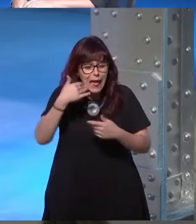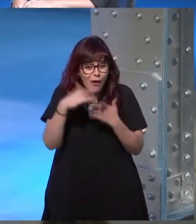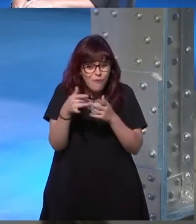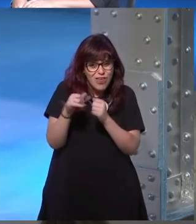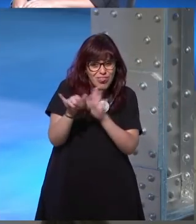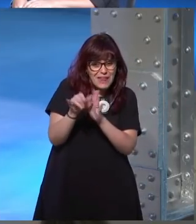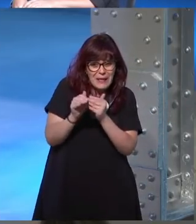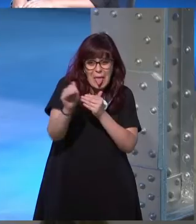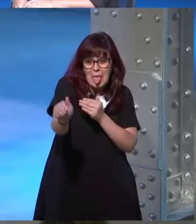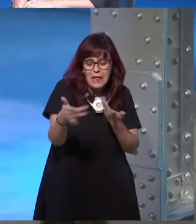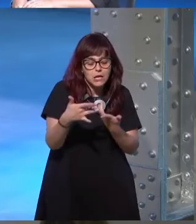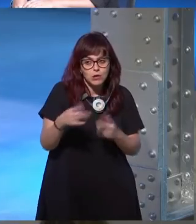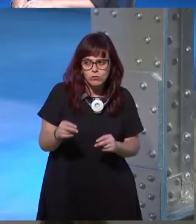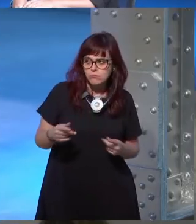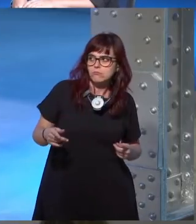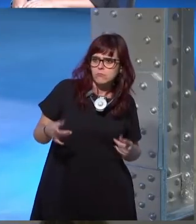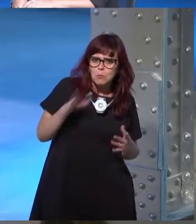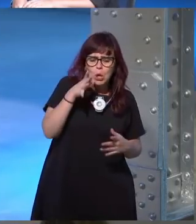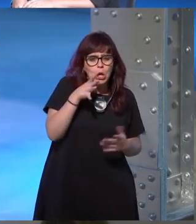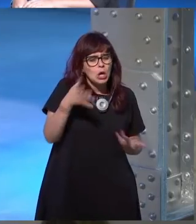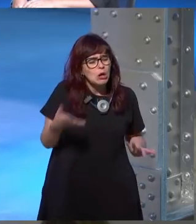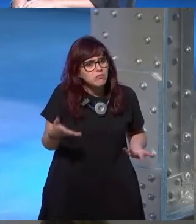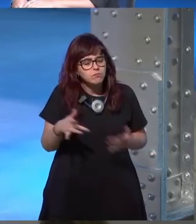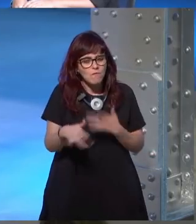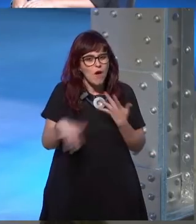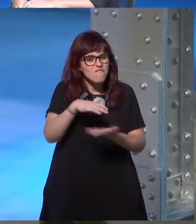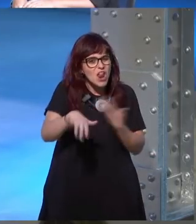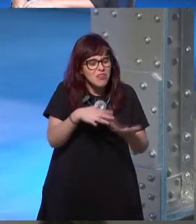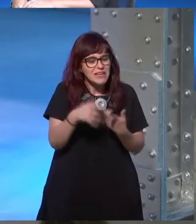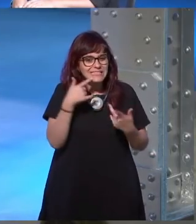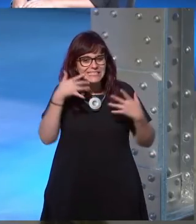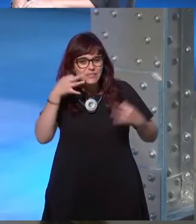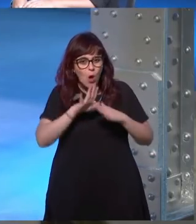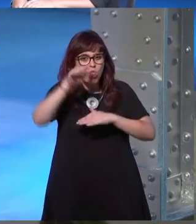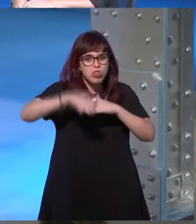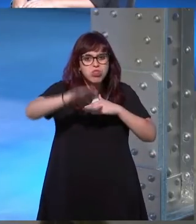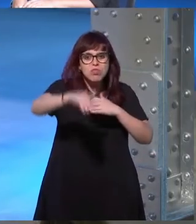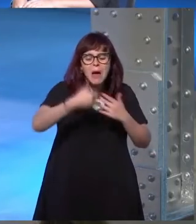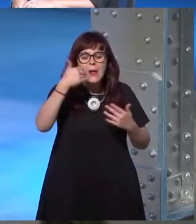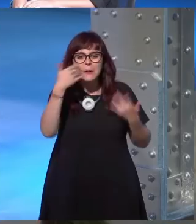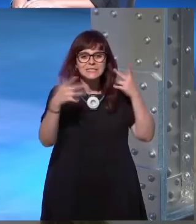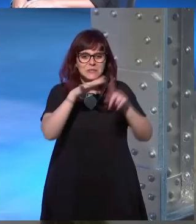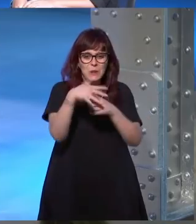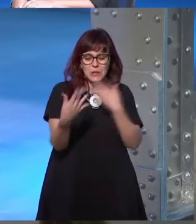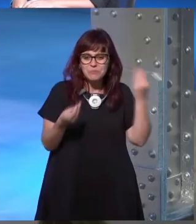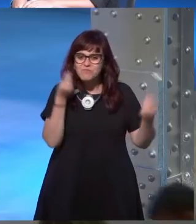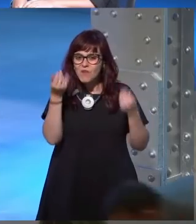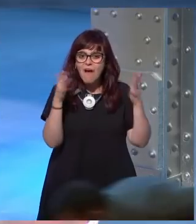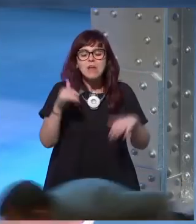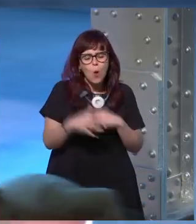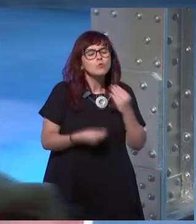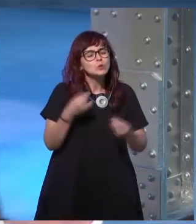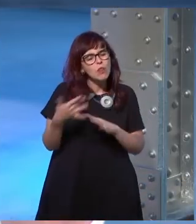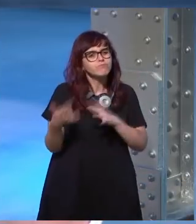esté ahí al lado en la esquina y eso te transmitía una sensación de violencia una sensación de altibajos enormes y yo creo que eso lo he